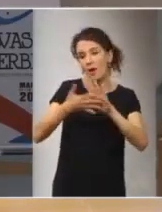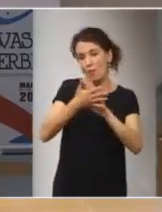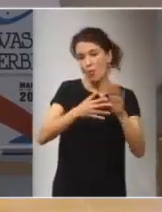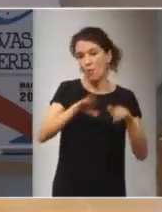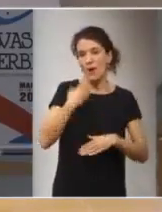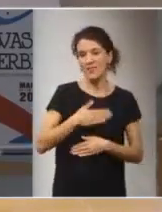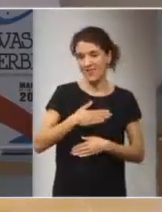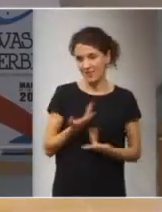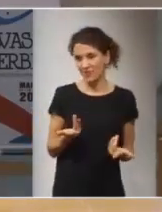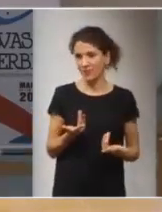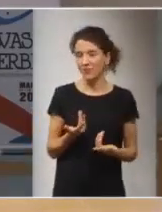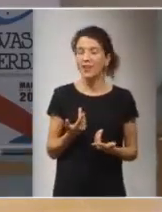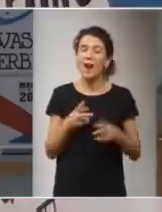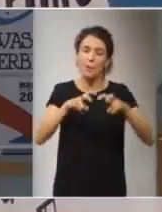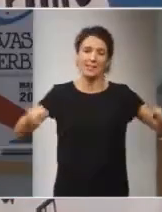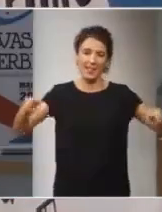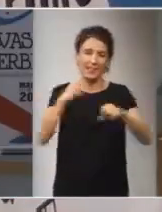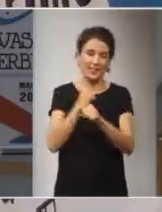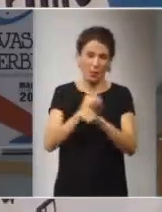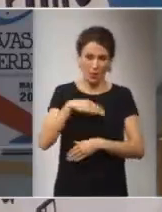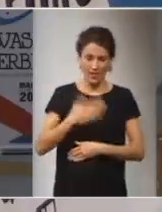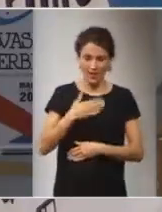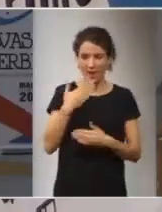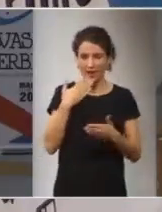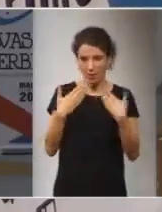respecto mañana en las mesas de trabajo gracias Carlos